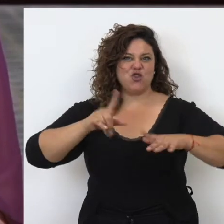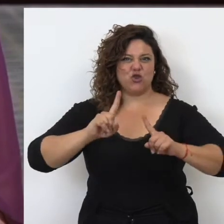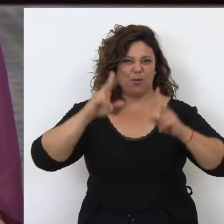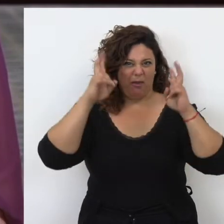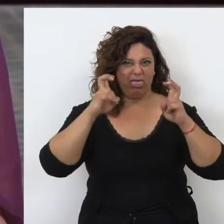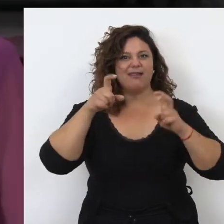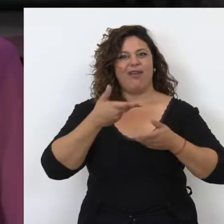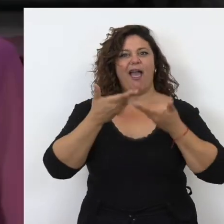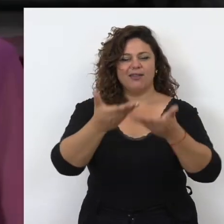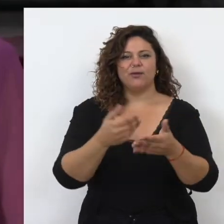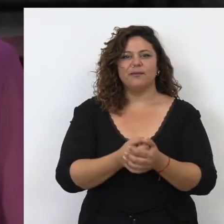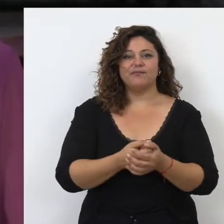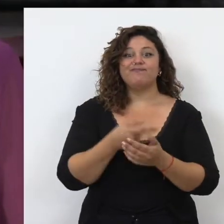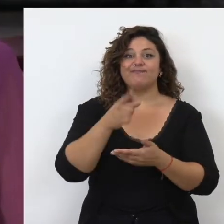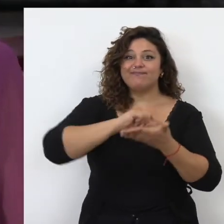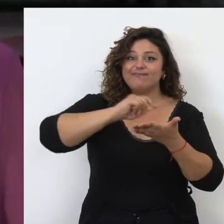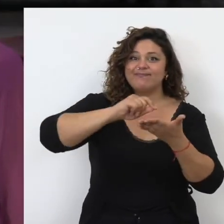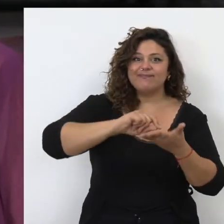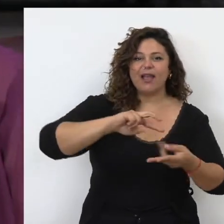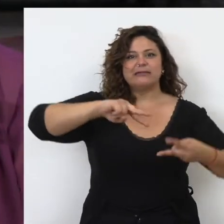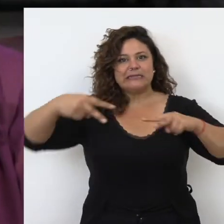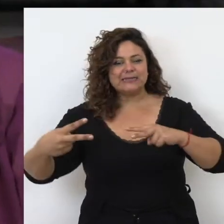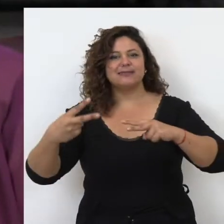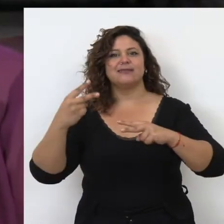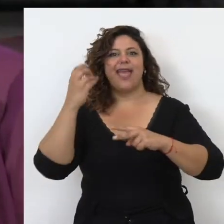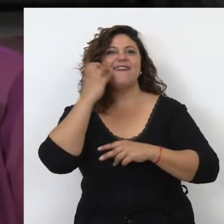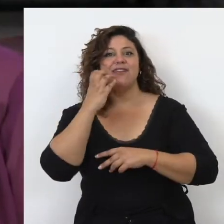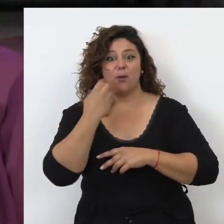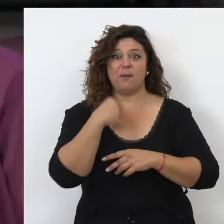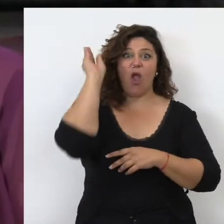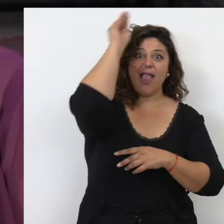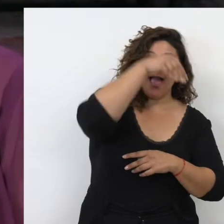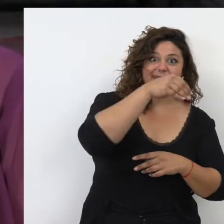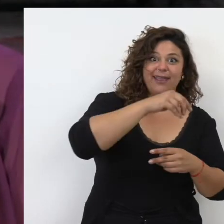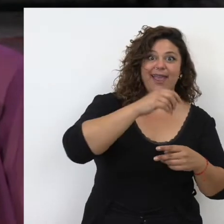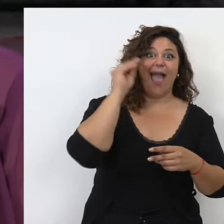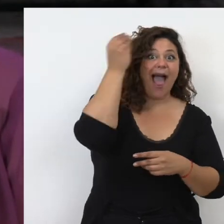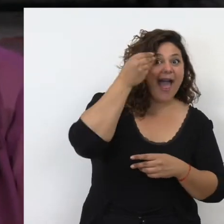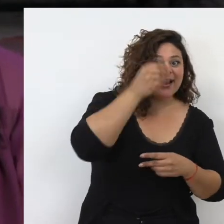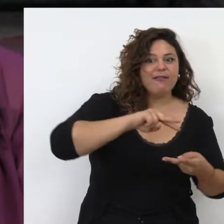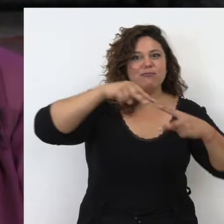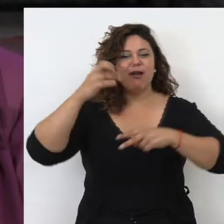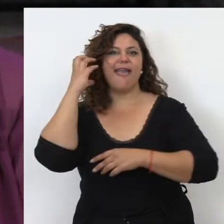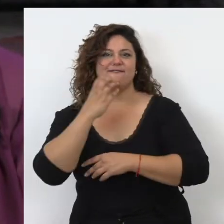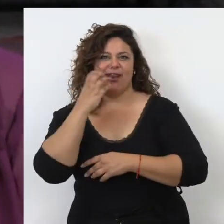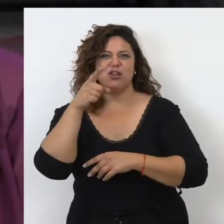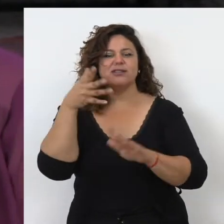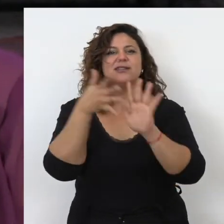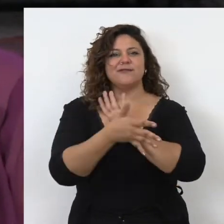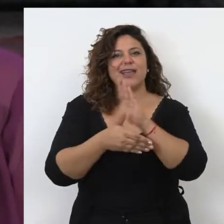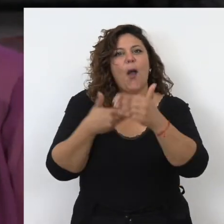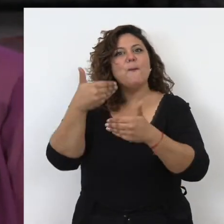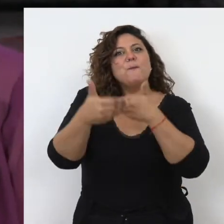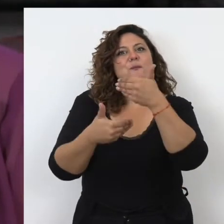sedentario. La obra, como digo, se tradujo al hebreo tanto desde el latín como del árabe, lo que nos está indicando cuáles son los